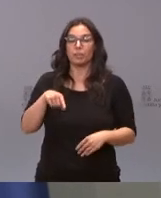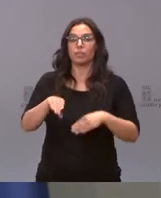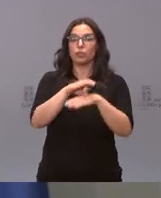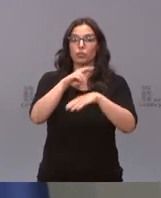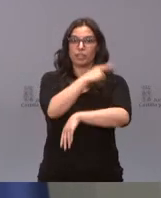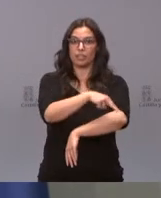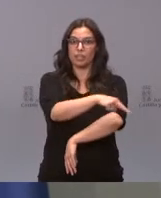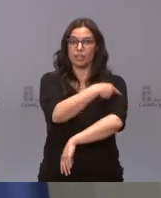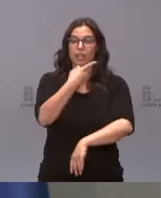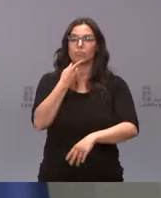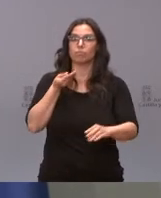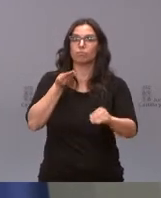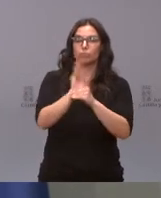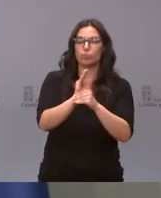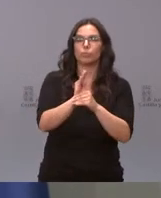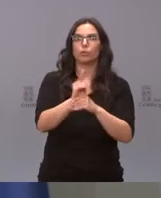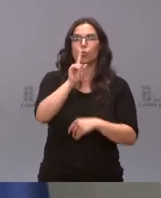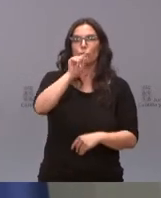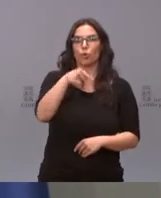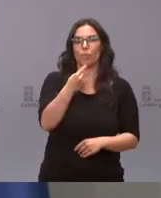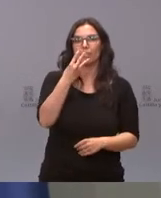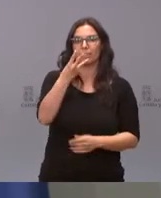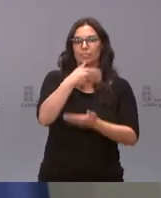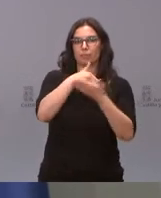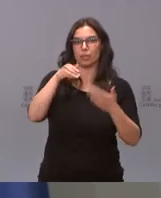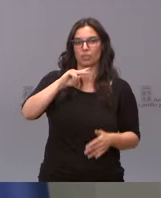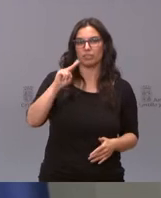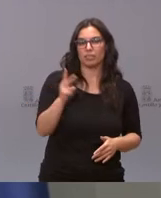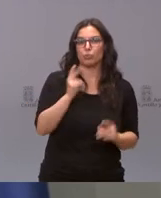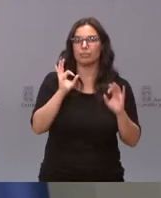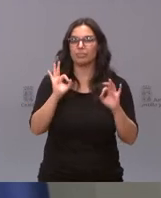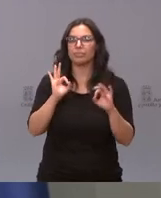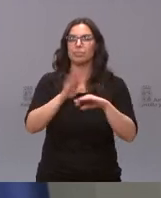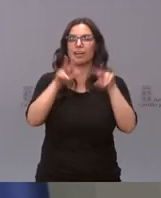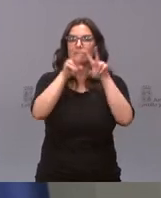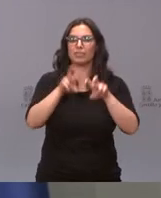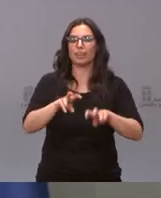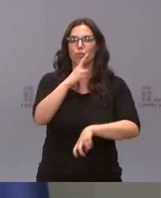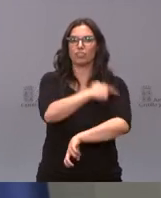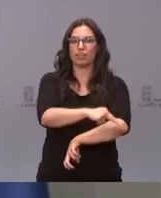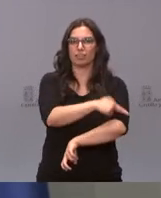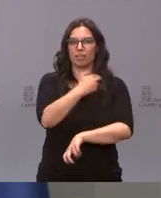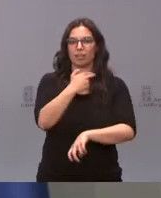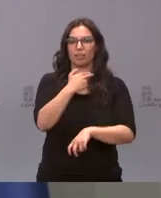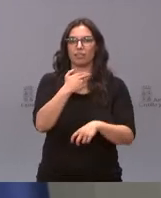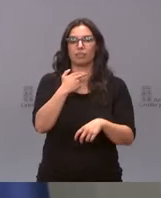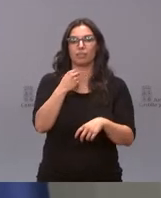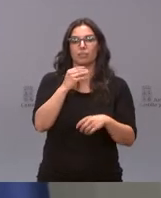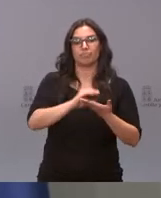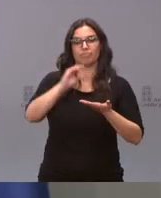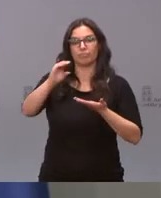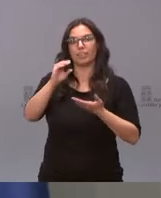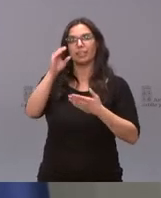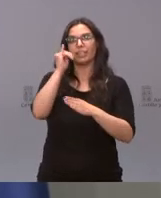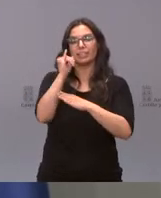de Sanidad, destina 1,3 millones de euros para investigación sanitaria a través del Instituto de